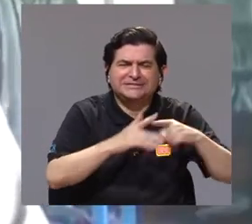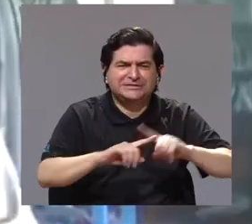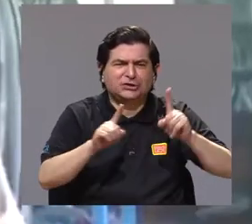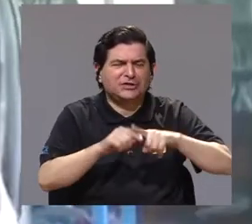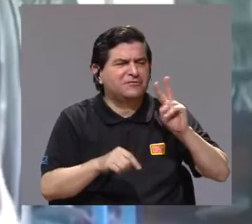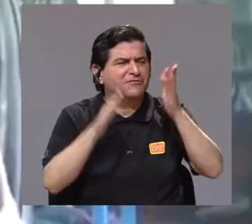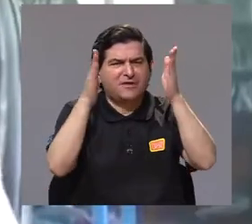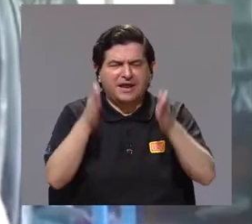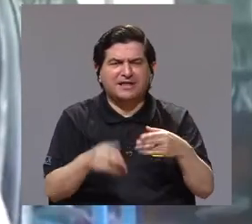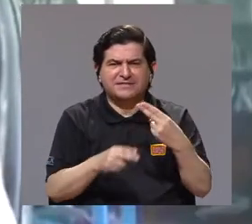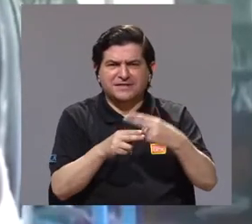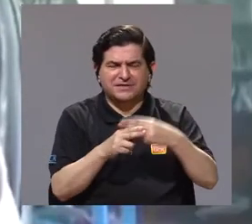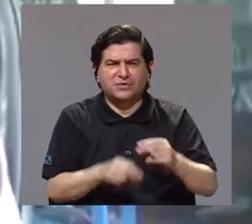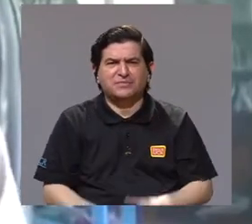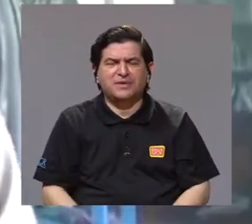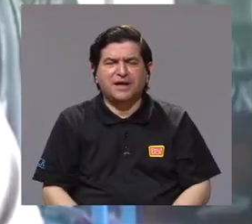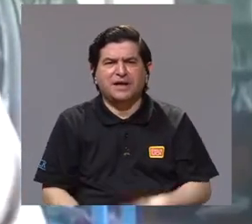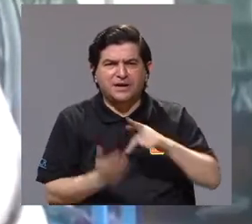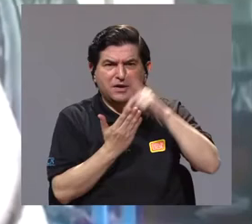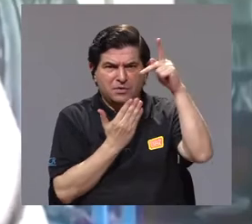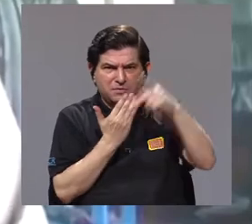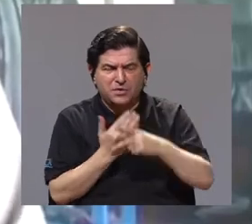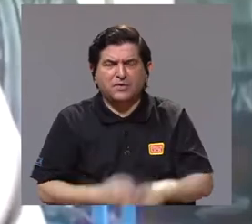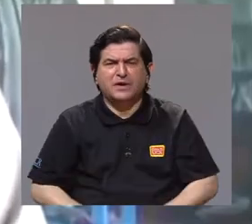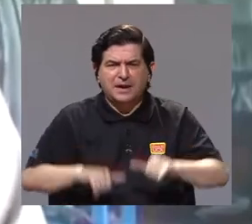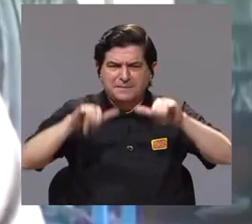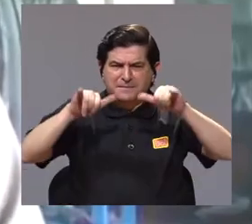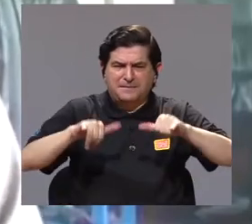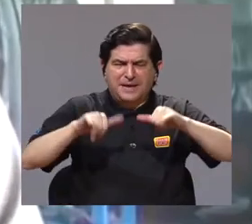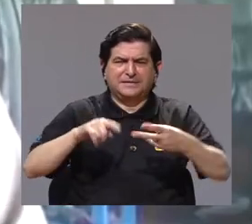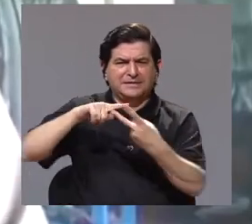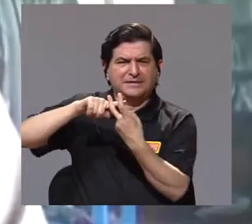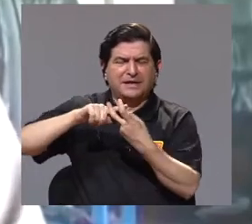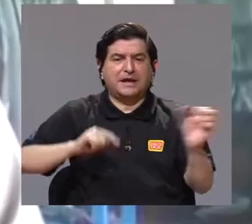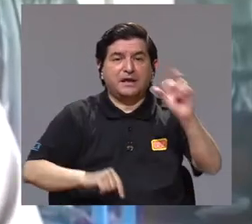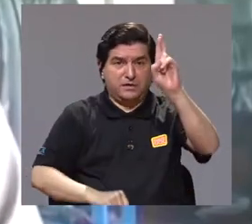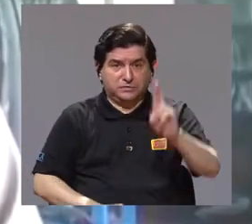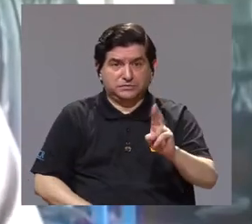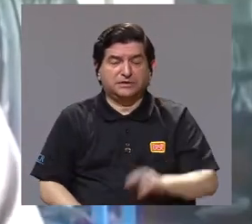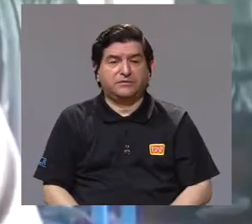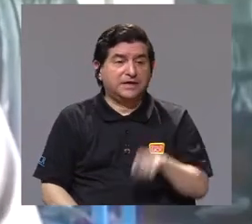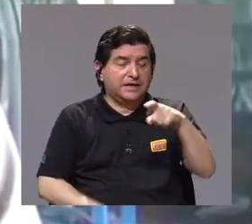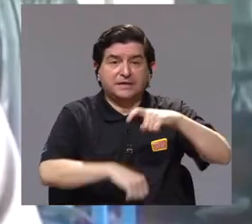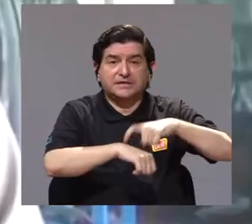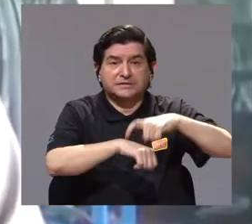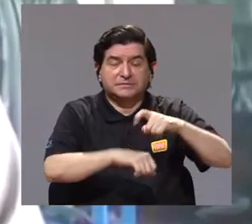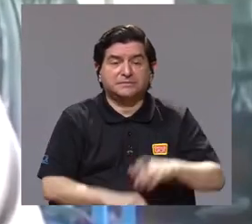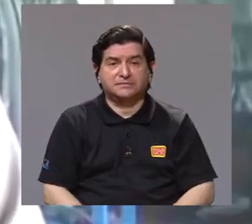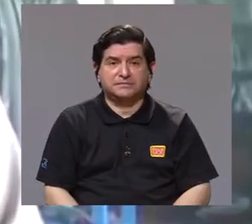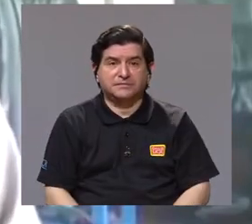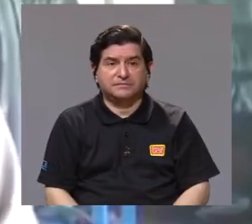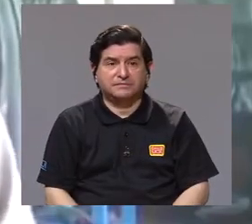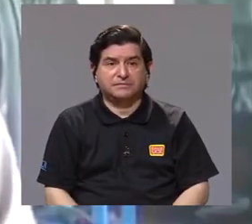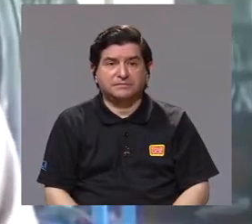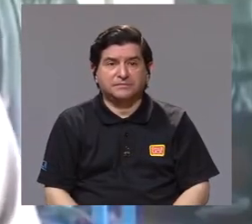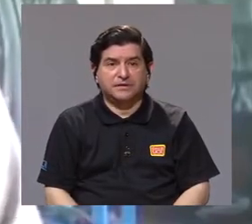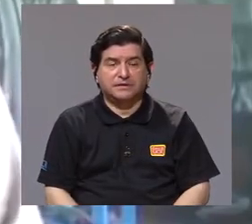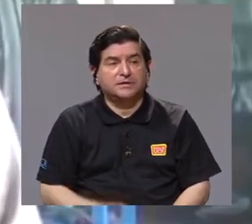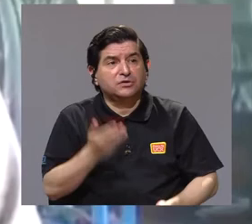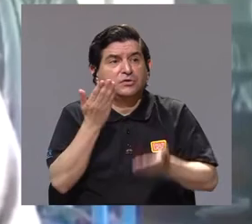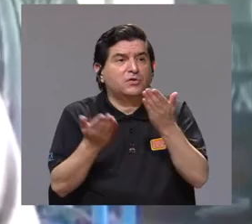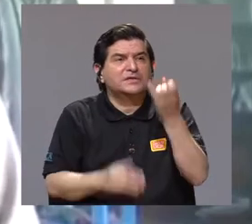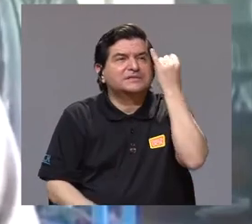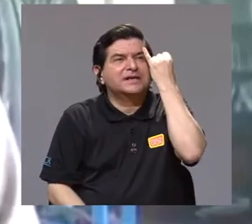inicié con varios compañeros lo que llamamos el programa de conservación de murciélagos de Costa Rica. En ese momento era siguiendo,